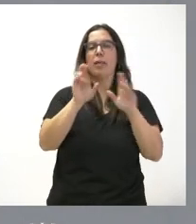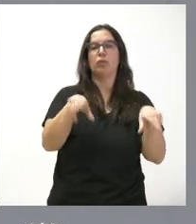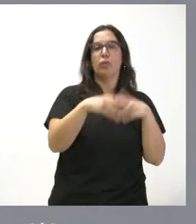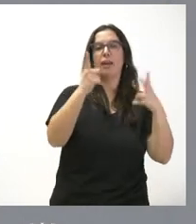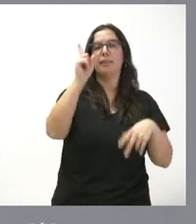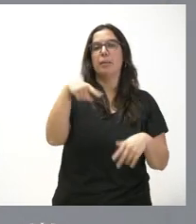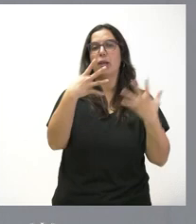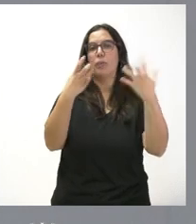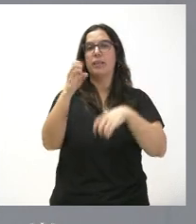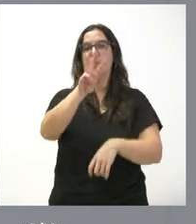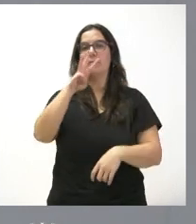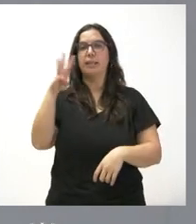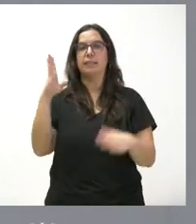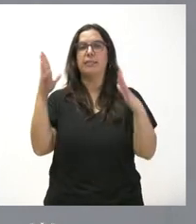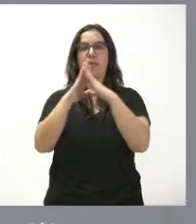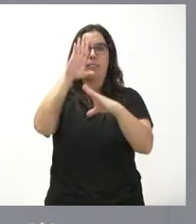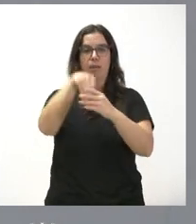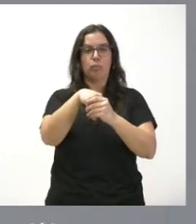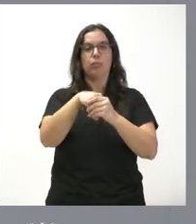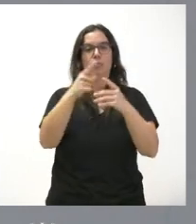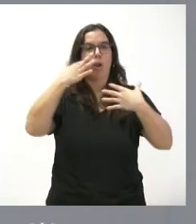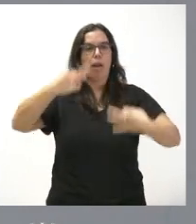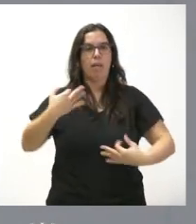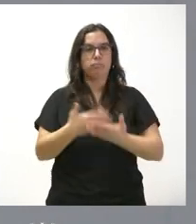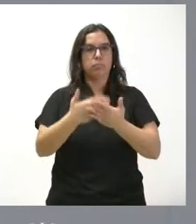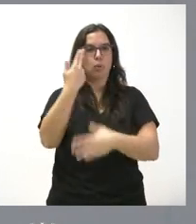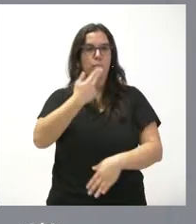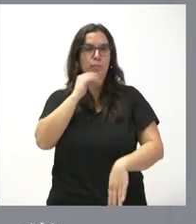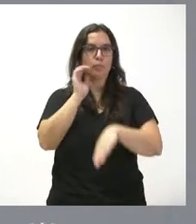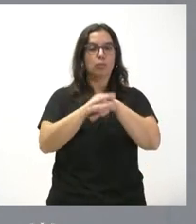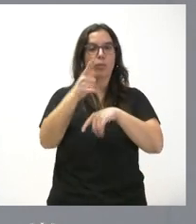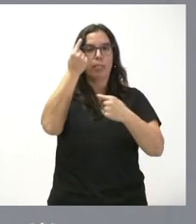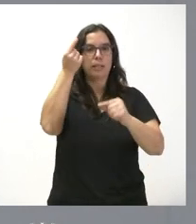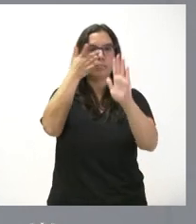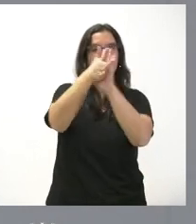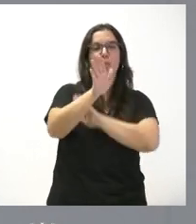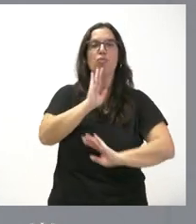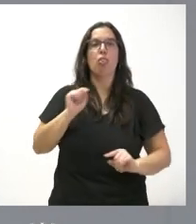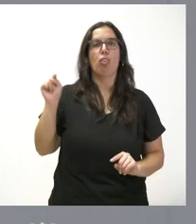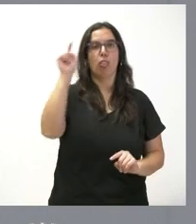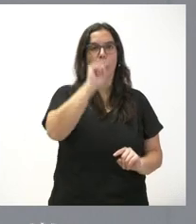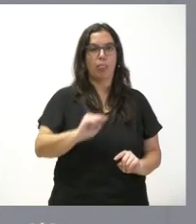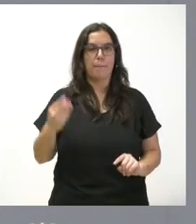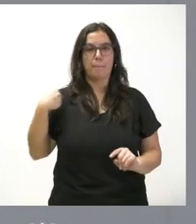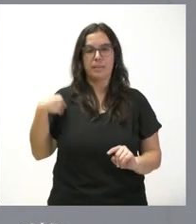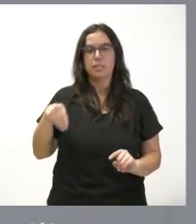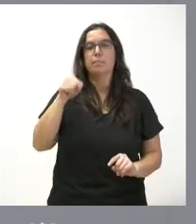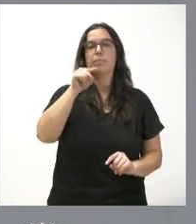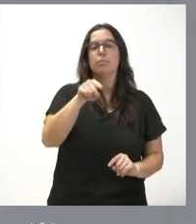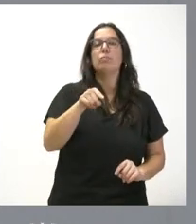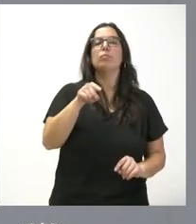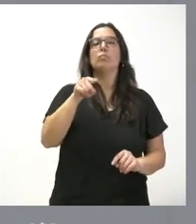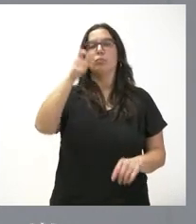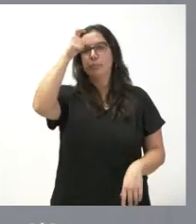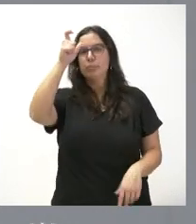933 viviendas. Son hechos, son realidades, son compromisos. Y detallamos la ubicación de las mismas, la localidad,